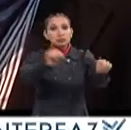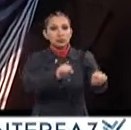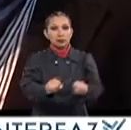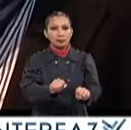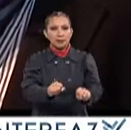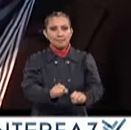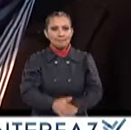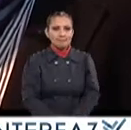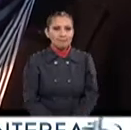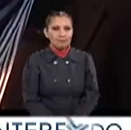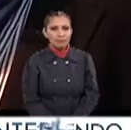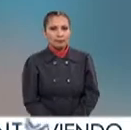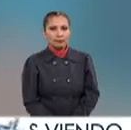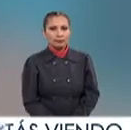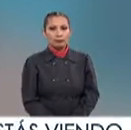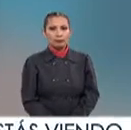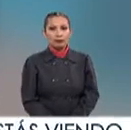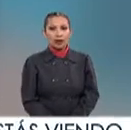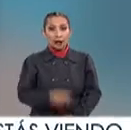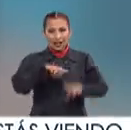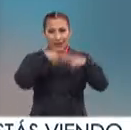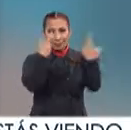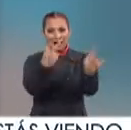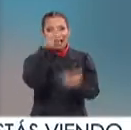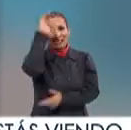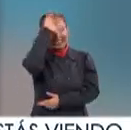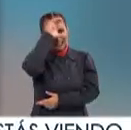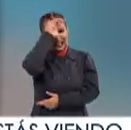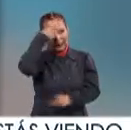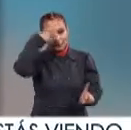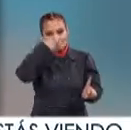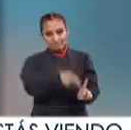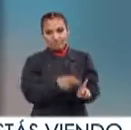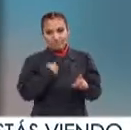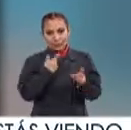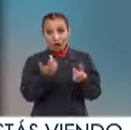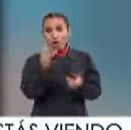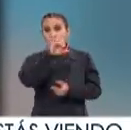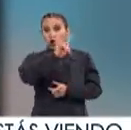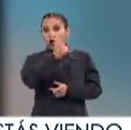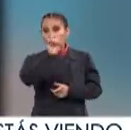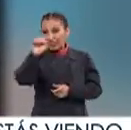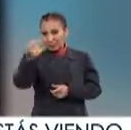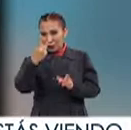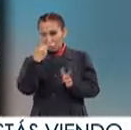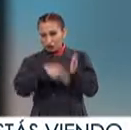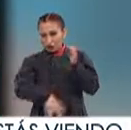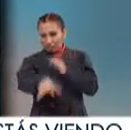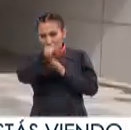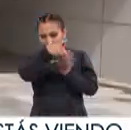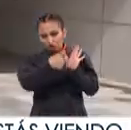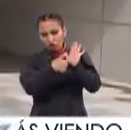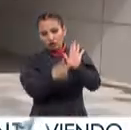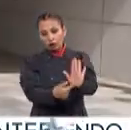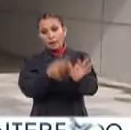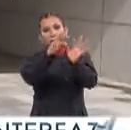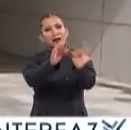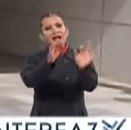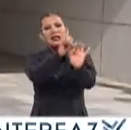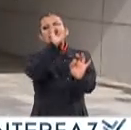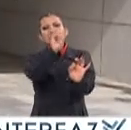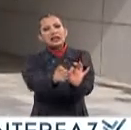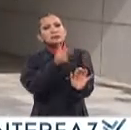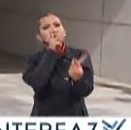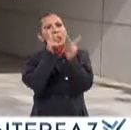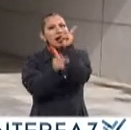venga un siguiente evento La revista Ciencia dedicó su entrega, julio-septiembre 2018 A explicar los